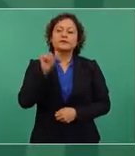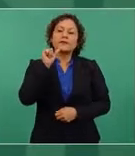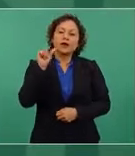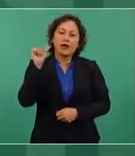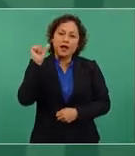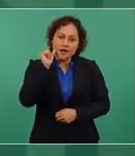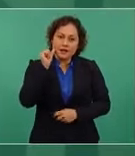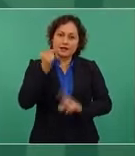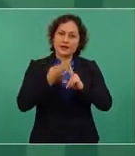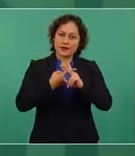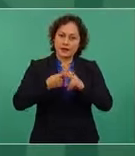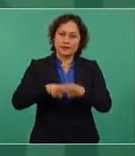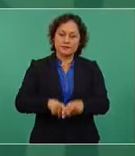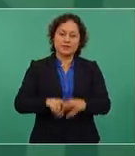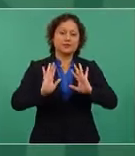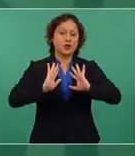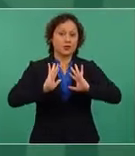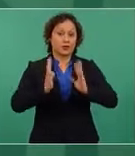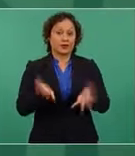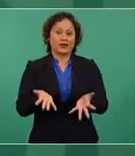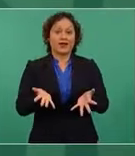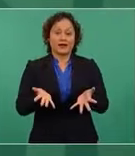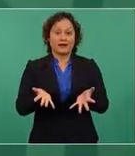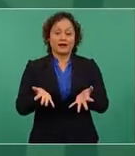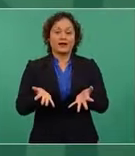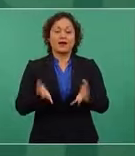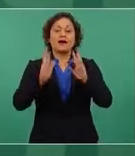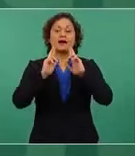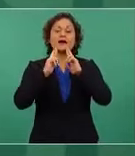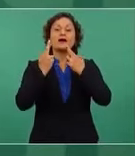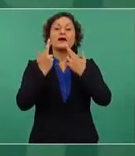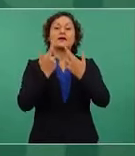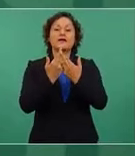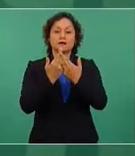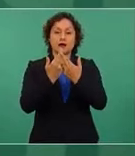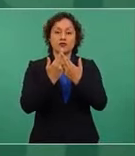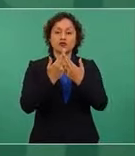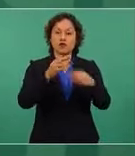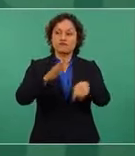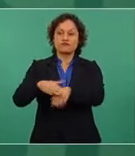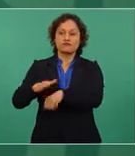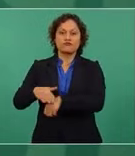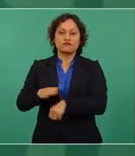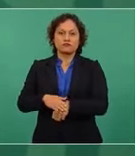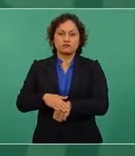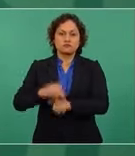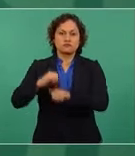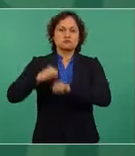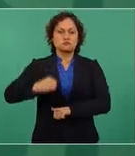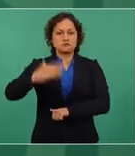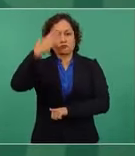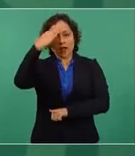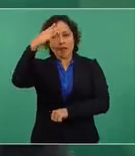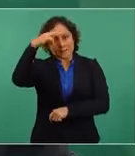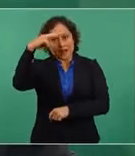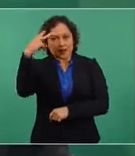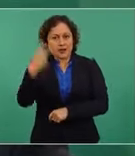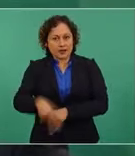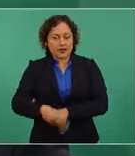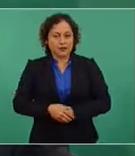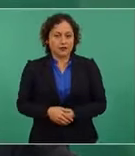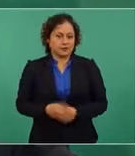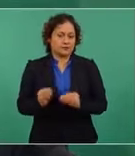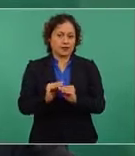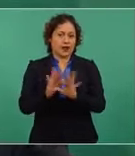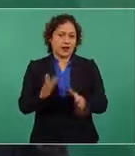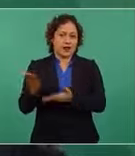propiamente las sesiones convocadas especialmente por México, evidentemente con la presencia del